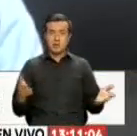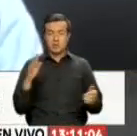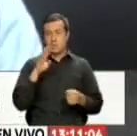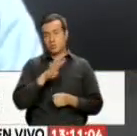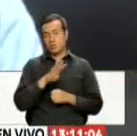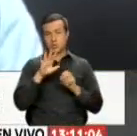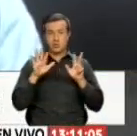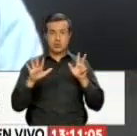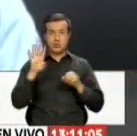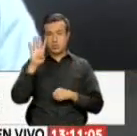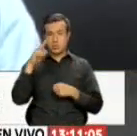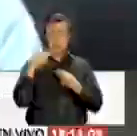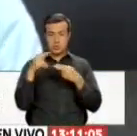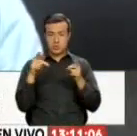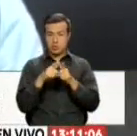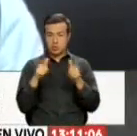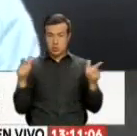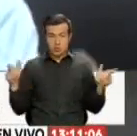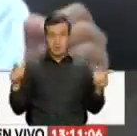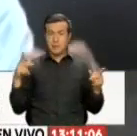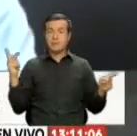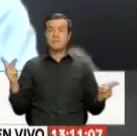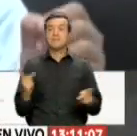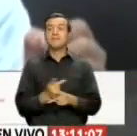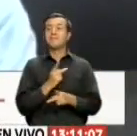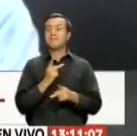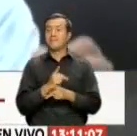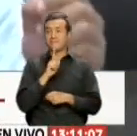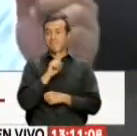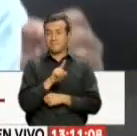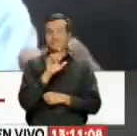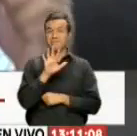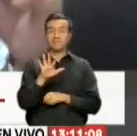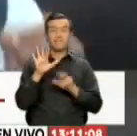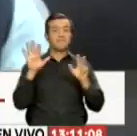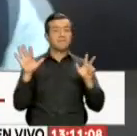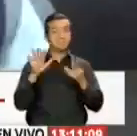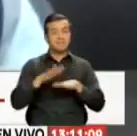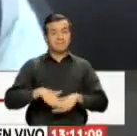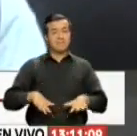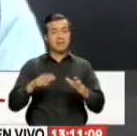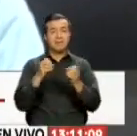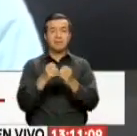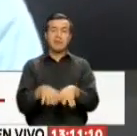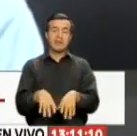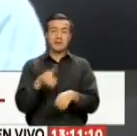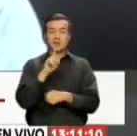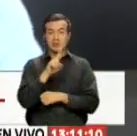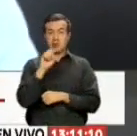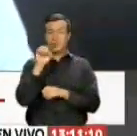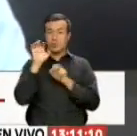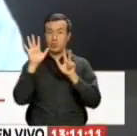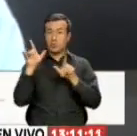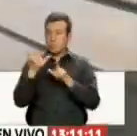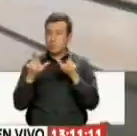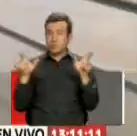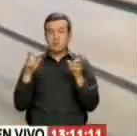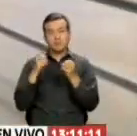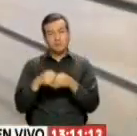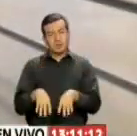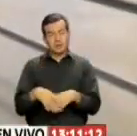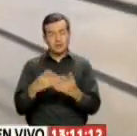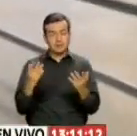484 hectáreas afectadas, con 158 hectáreas perdidas y 109 productores afectados.